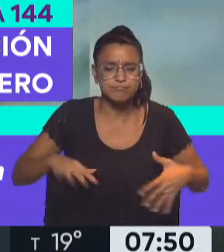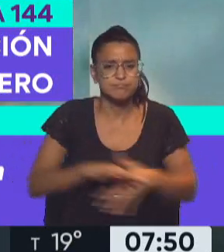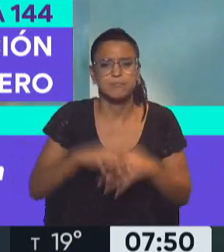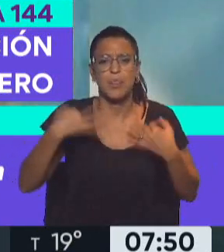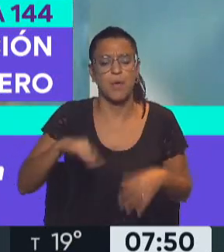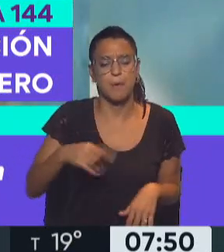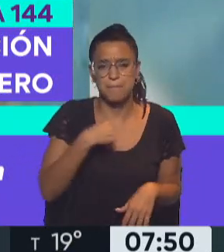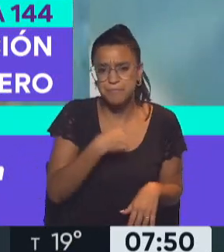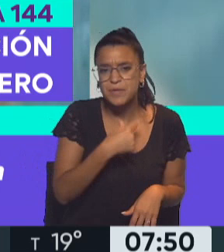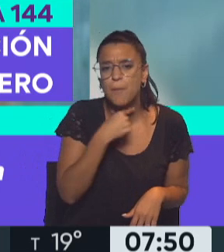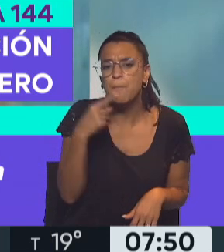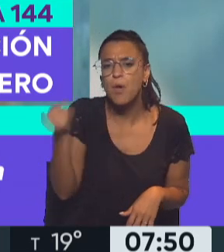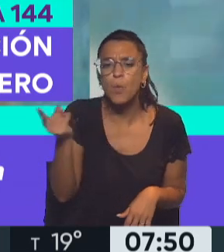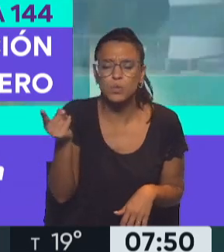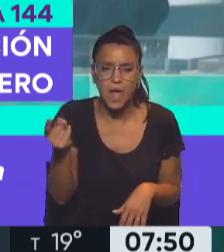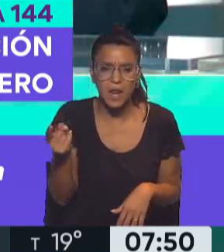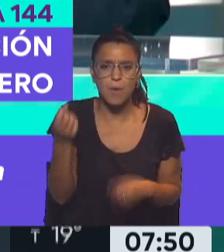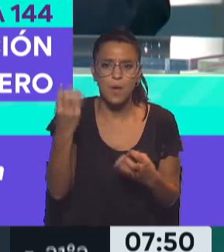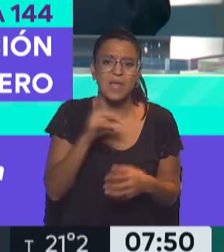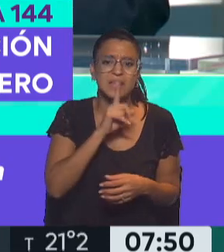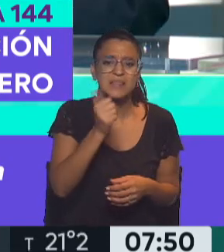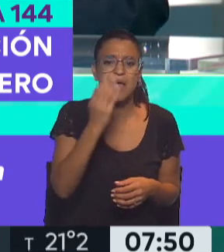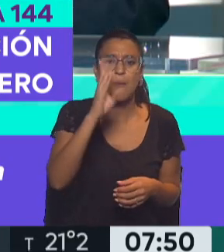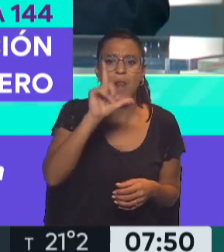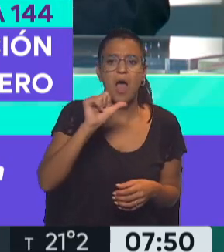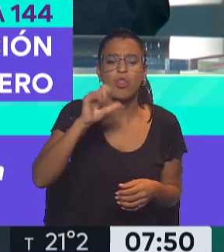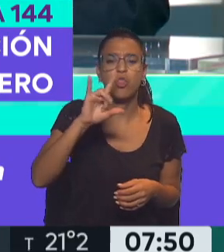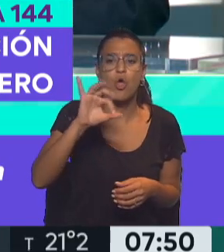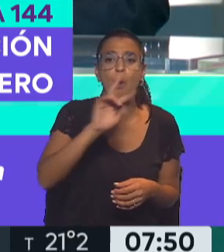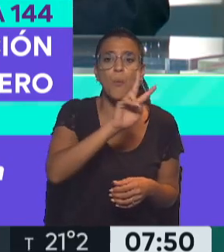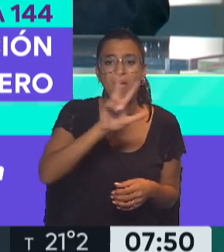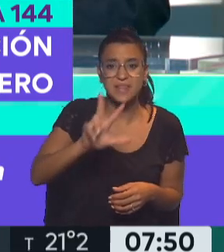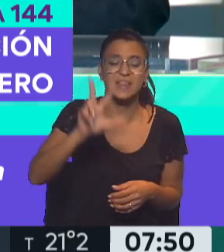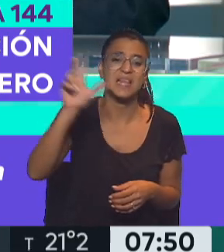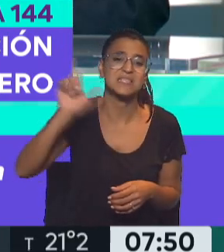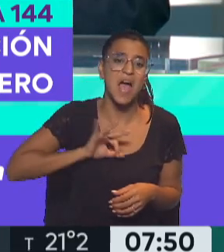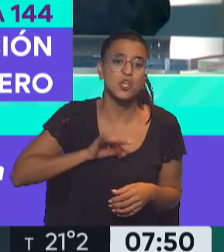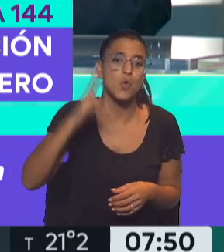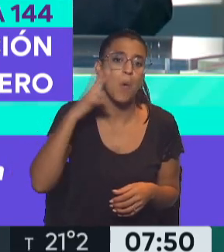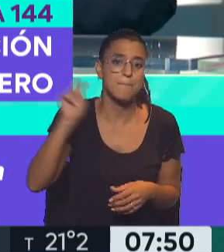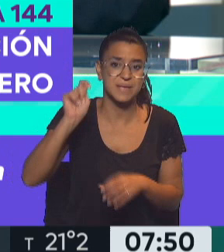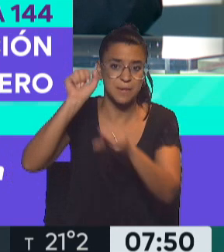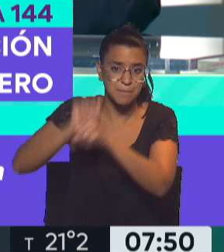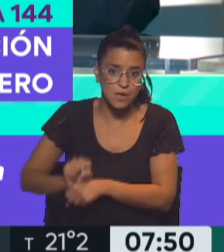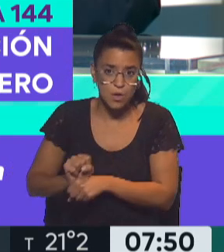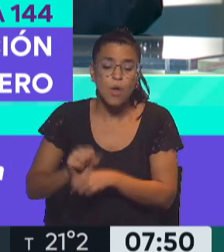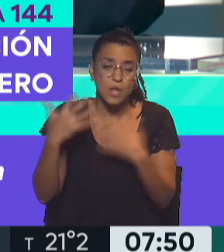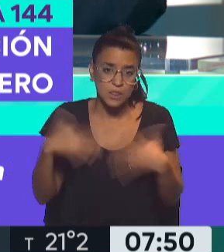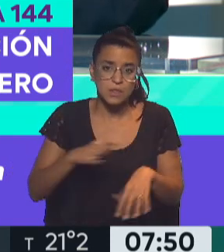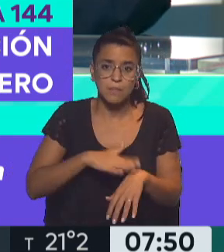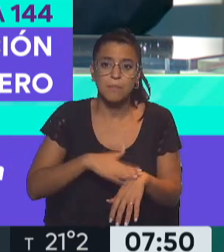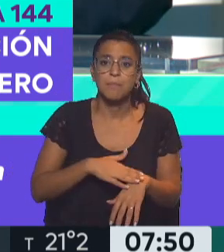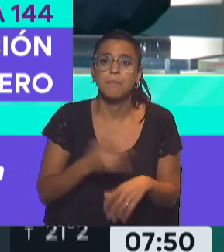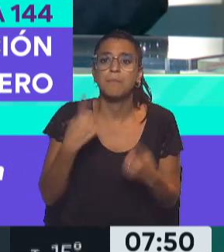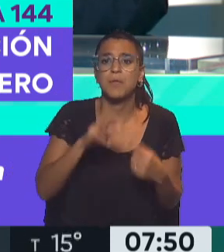Déjeme preguntarle, porque en el caso de Tavlado pasó 23 años y 9 meses en prisión, cual es mucho tiempo. respondían